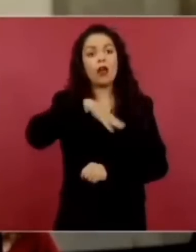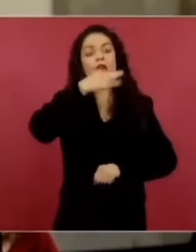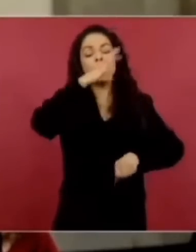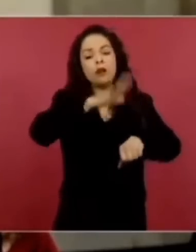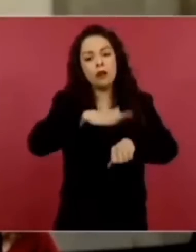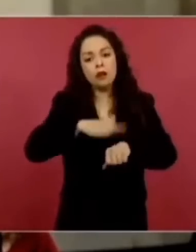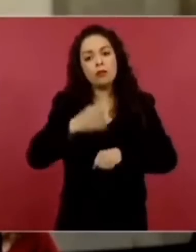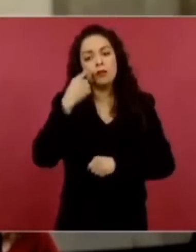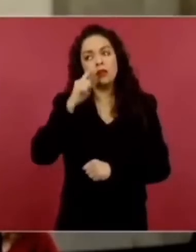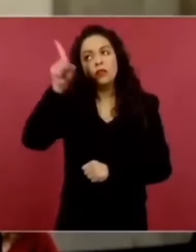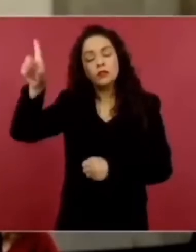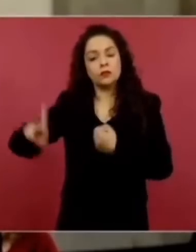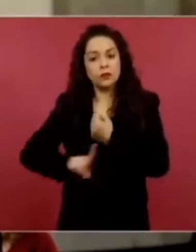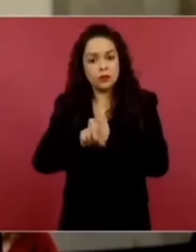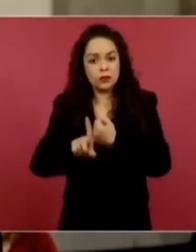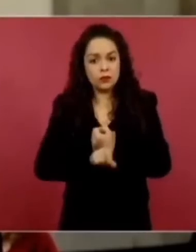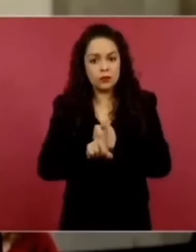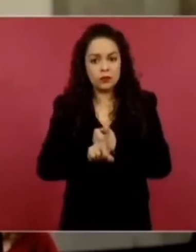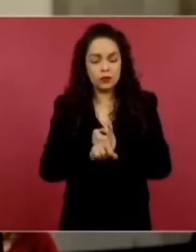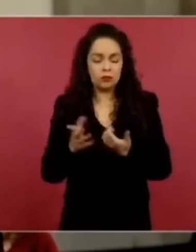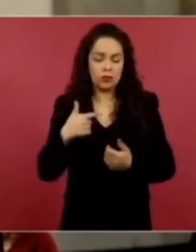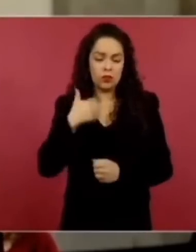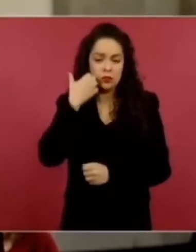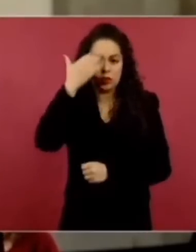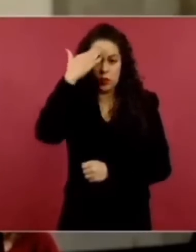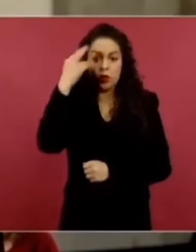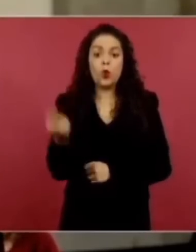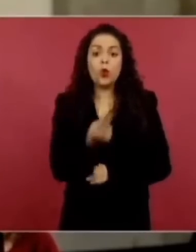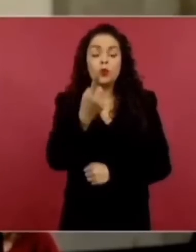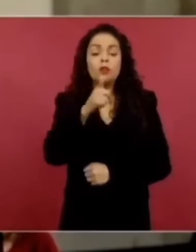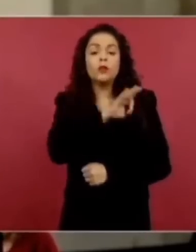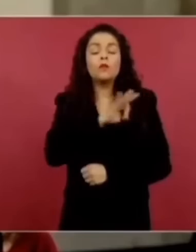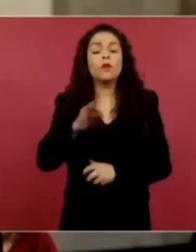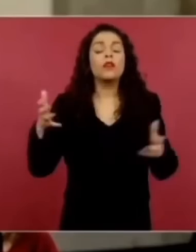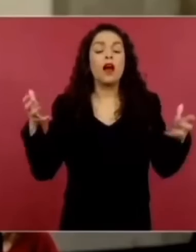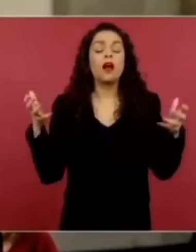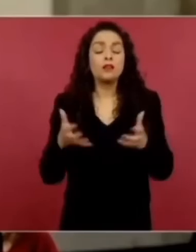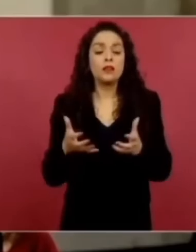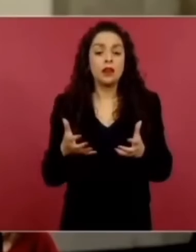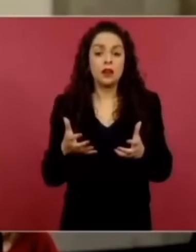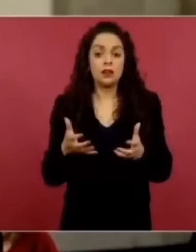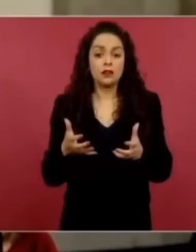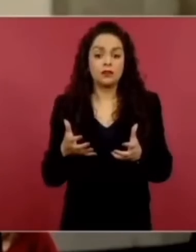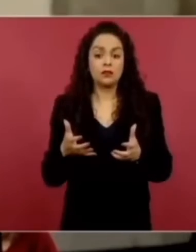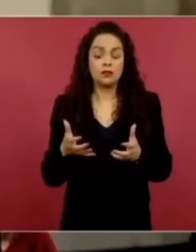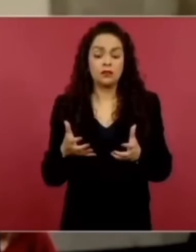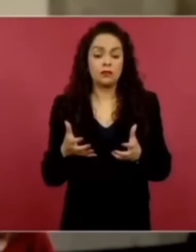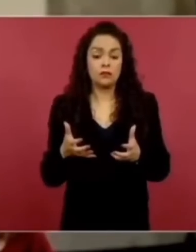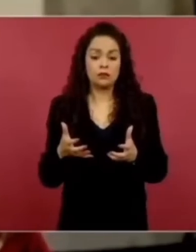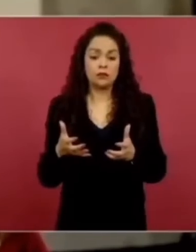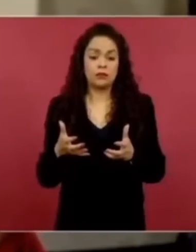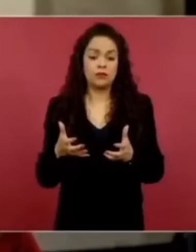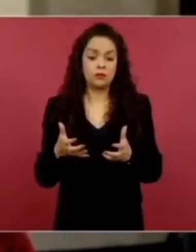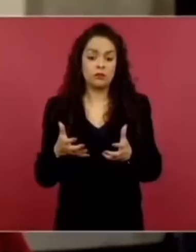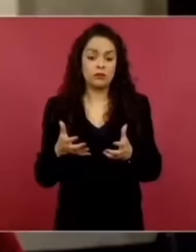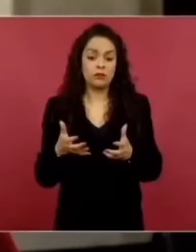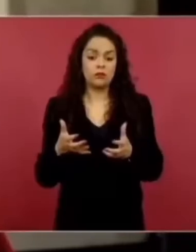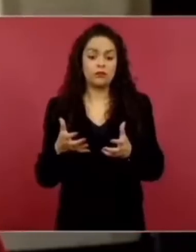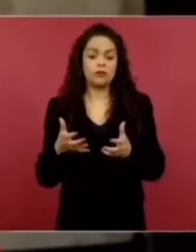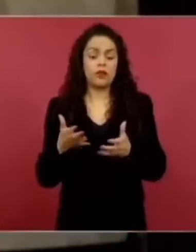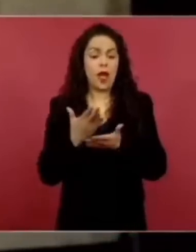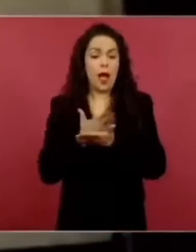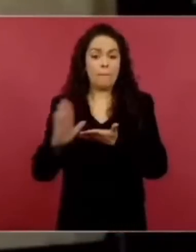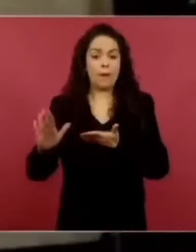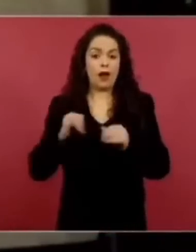es la… qué medida pueden tomar ustedes en ese sentido, además de que nosotros tendríamos alguna información